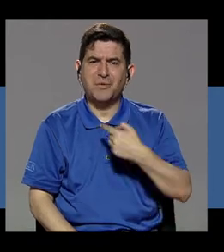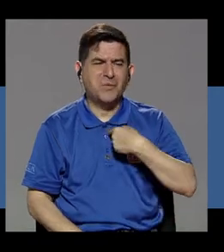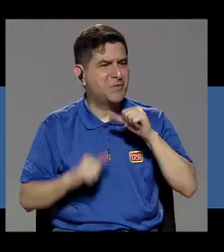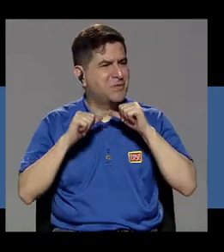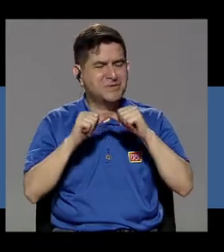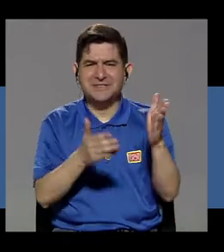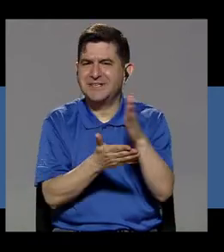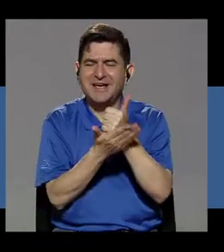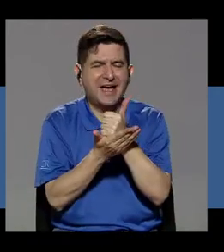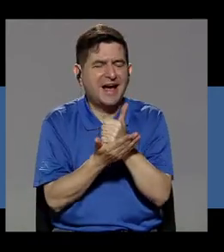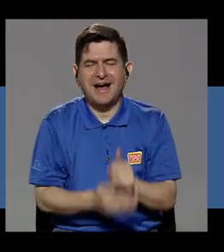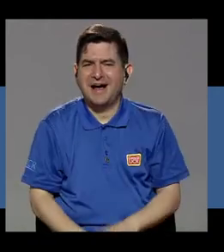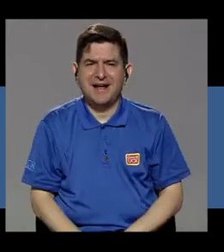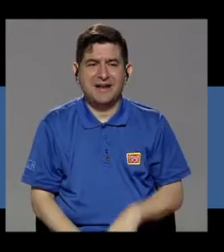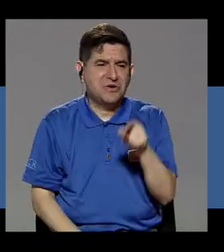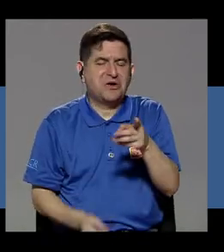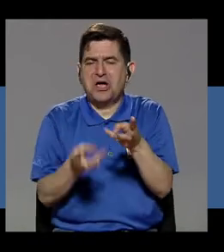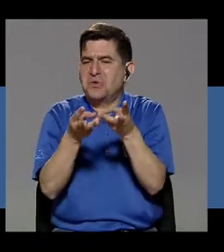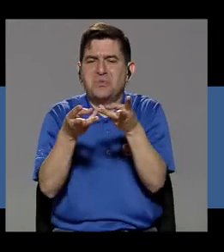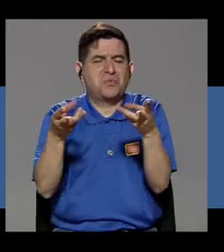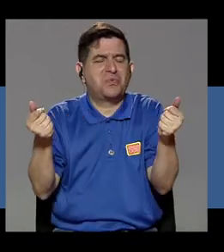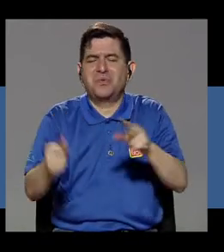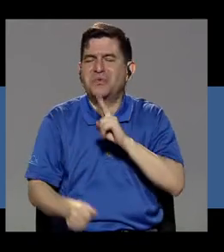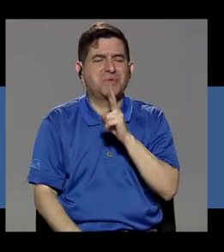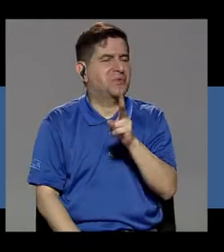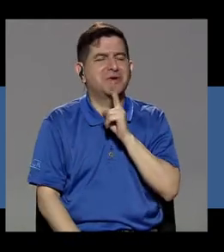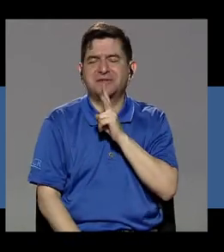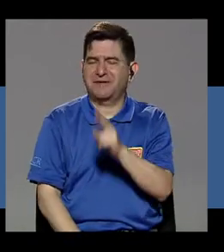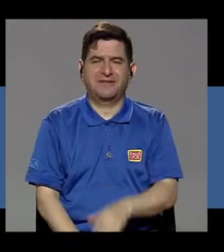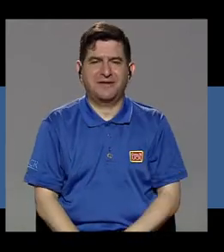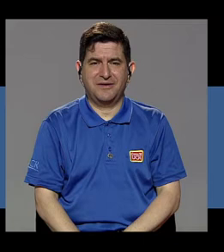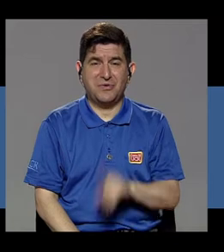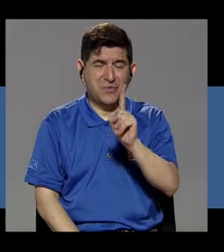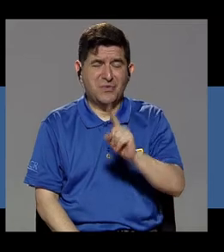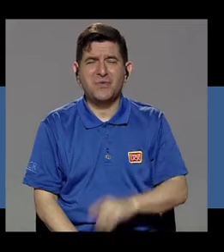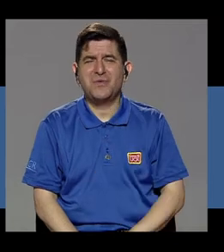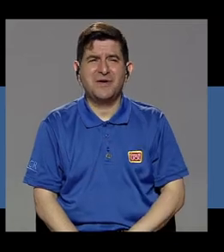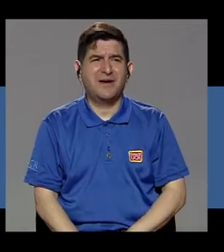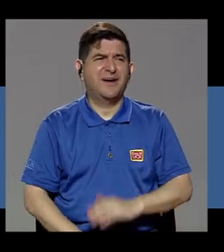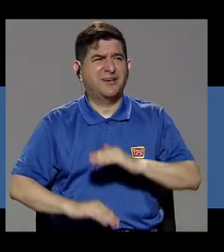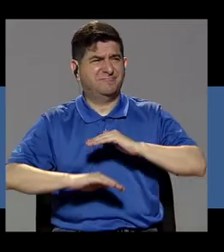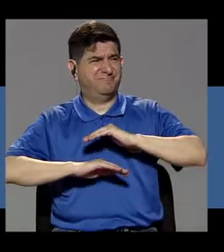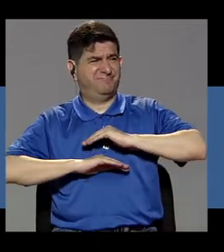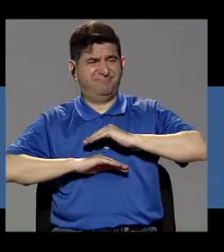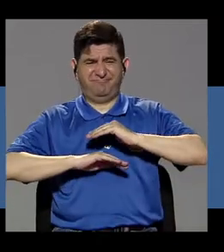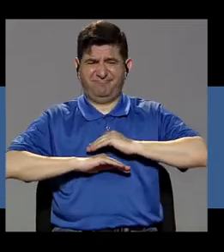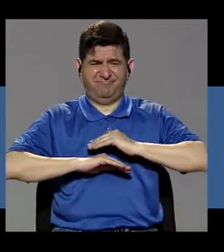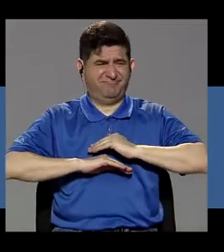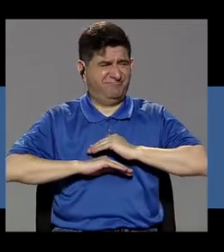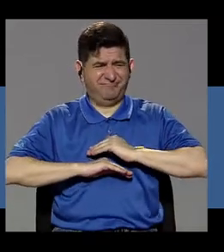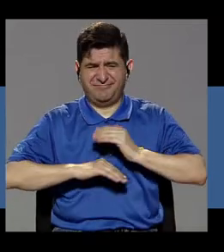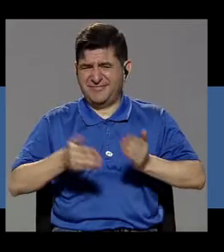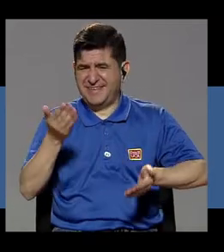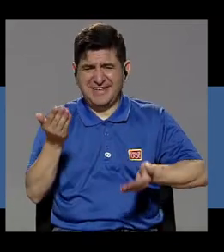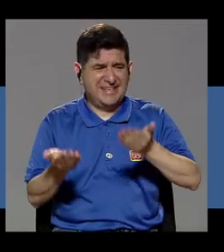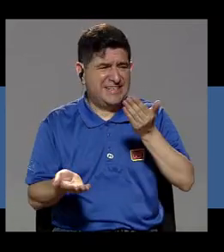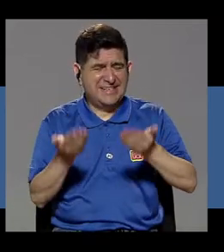siguiendo algo en pos de algo que se desvanece. No es cierto, es una gratificación demasiado